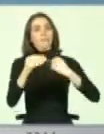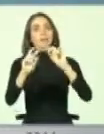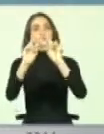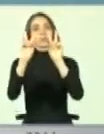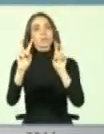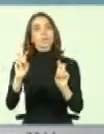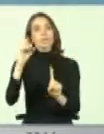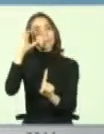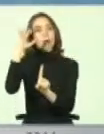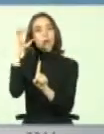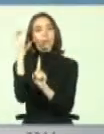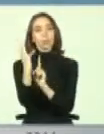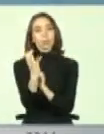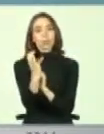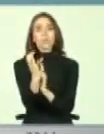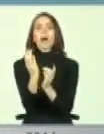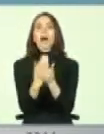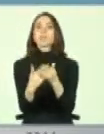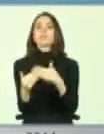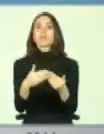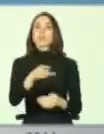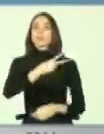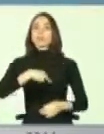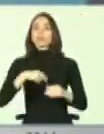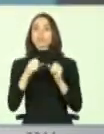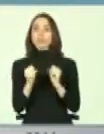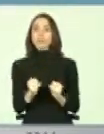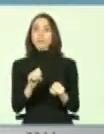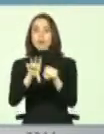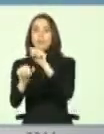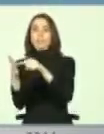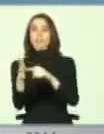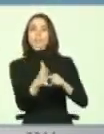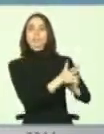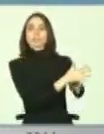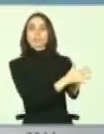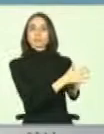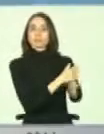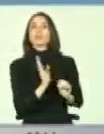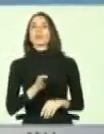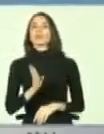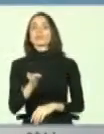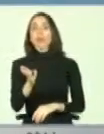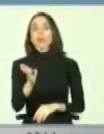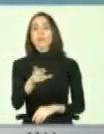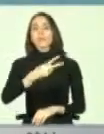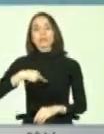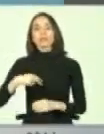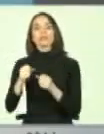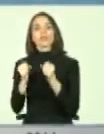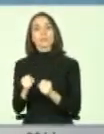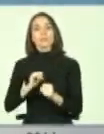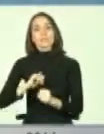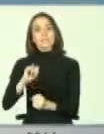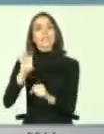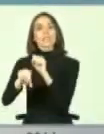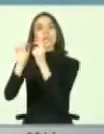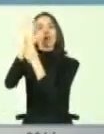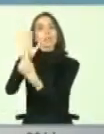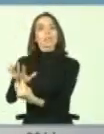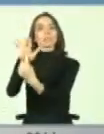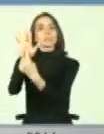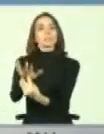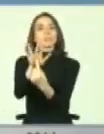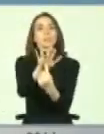tema cultural. ¿Hasta dónde somos capaces de dejar la discriminación a un lado? ¿Hasta dónde todavía somos capaces de seguir discriminando